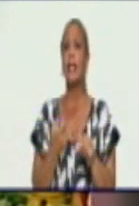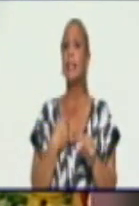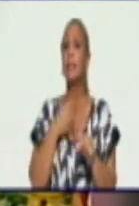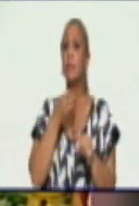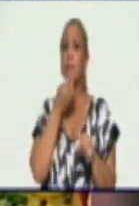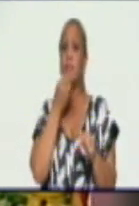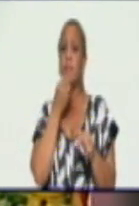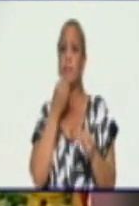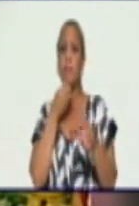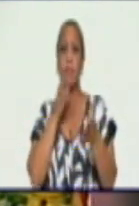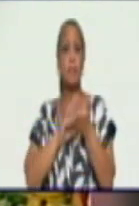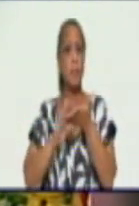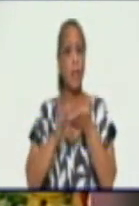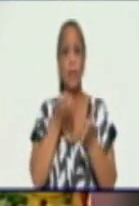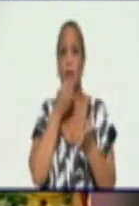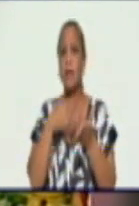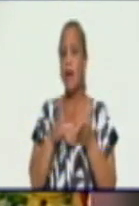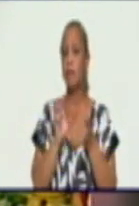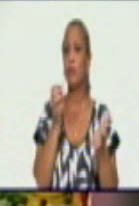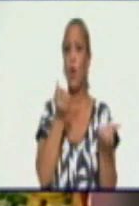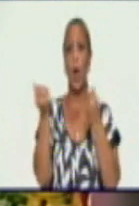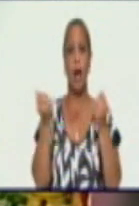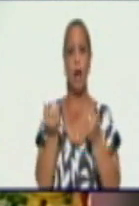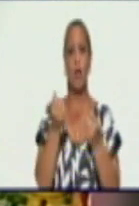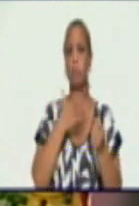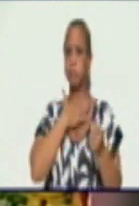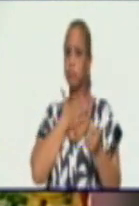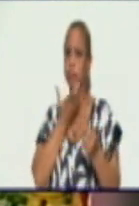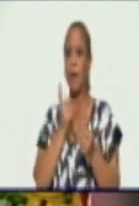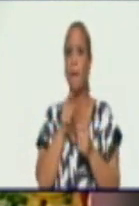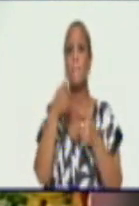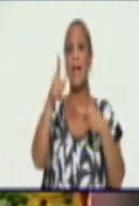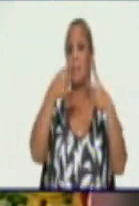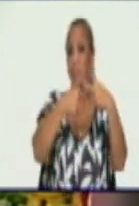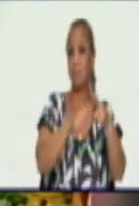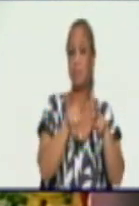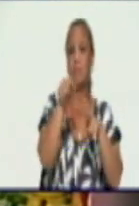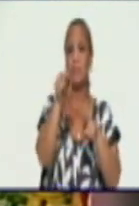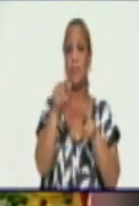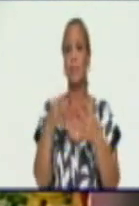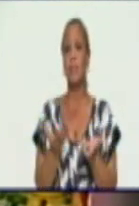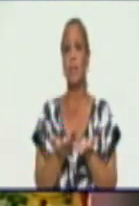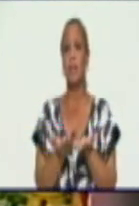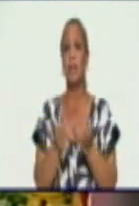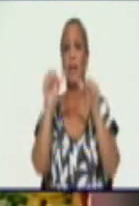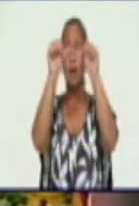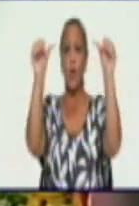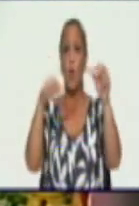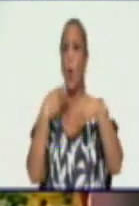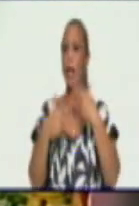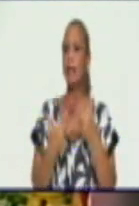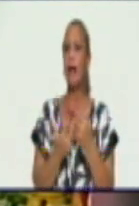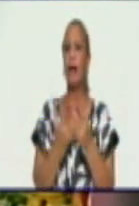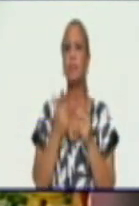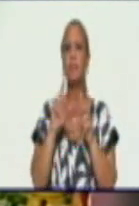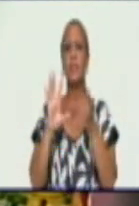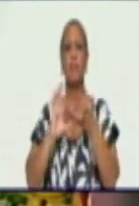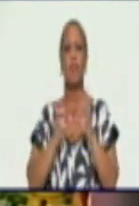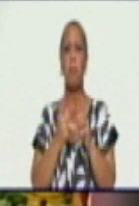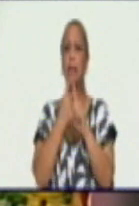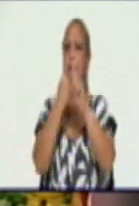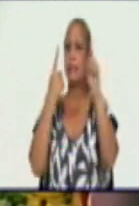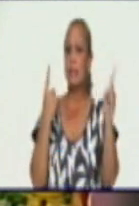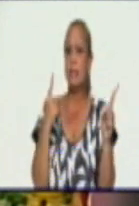hasta esos lugares para abrir o cerrar indistintamente esos circuitos, lo haríamos automáticamente a distancia desde aquí,